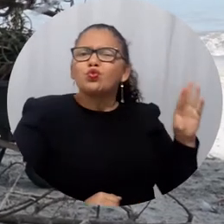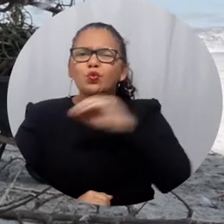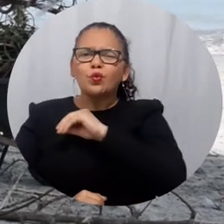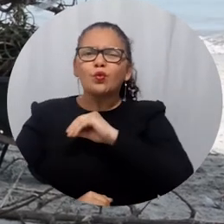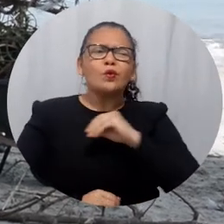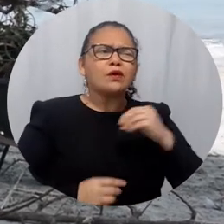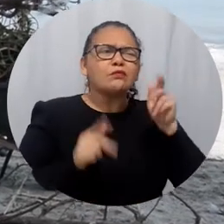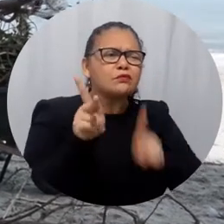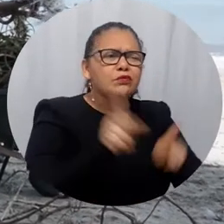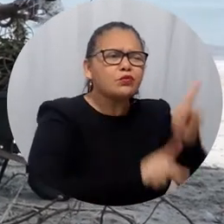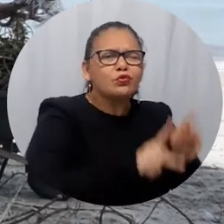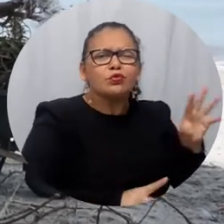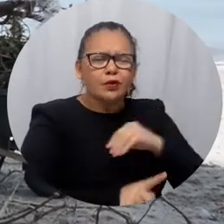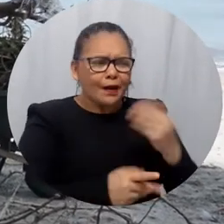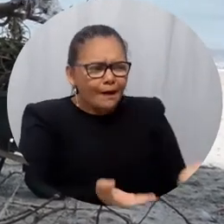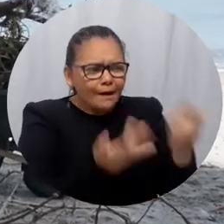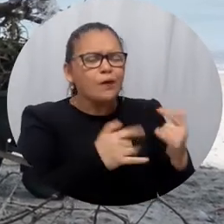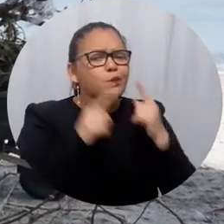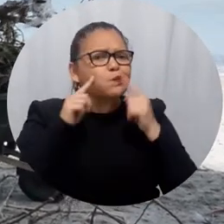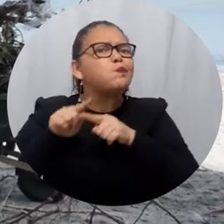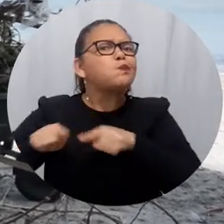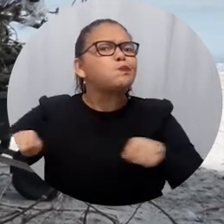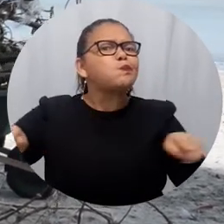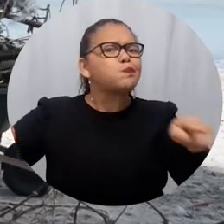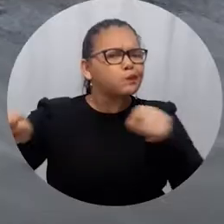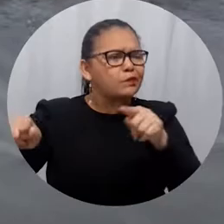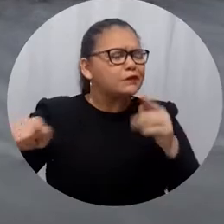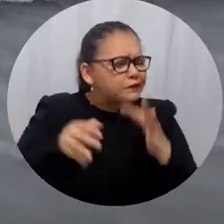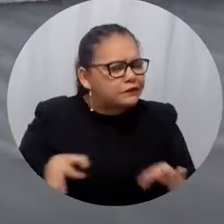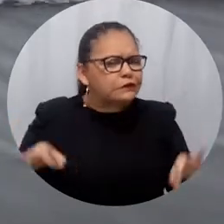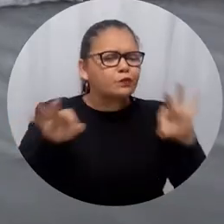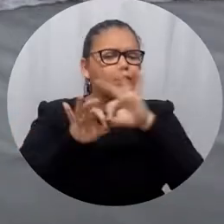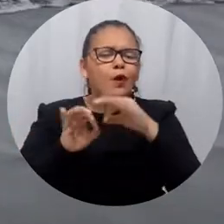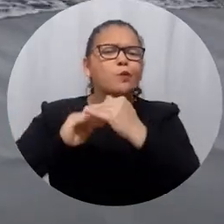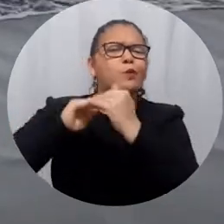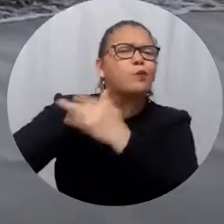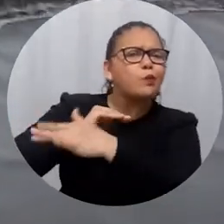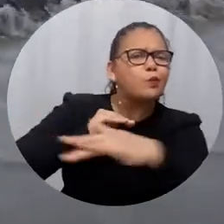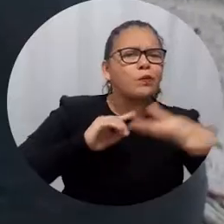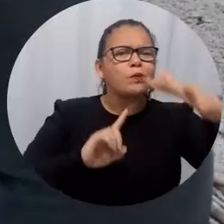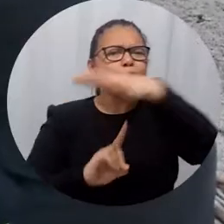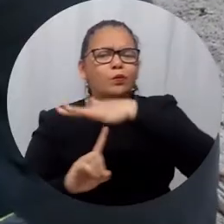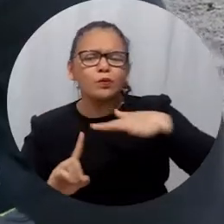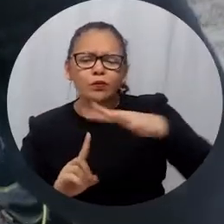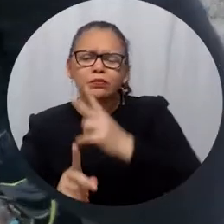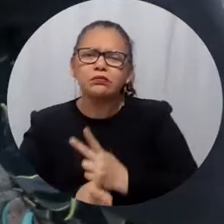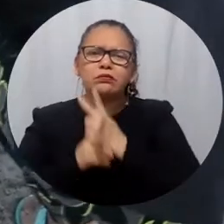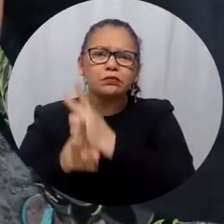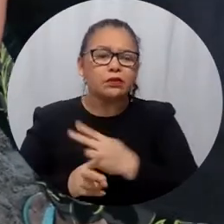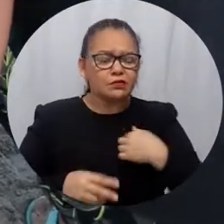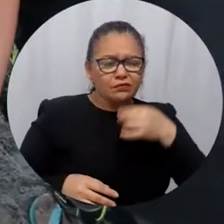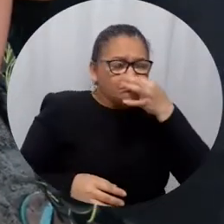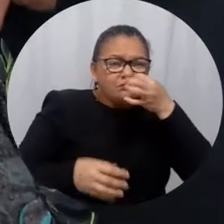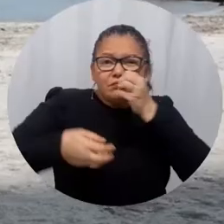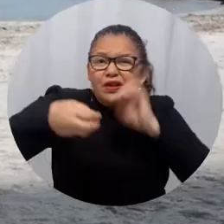los habitantes, de que entendamos la importancia de conservar todo lo que es el ecosistema marino y que no arrojemos basura